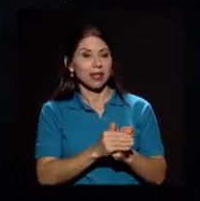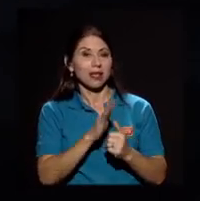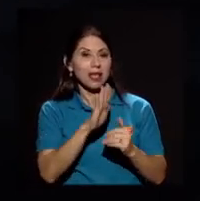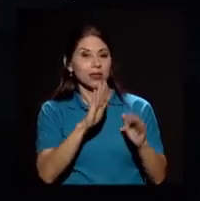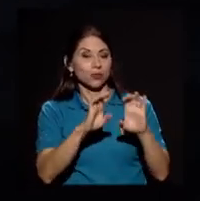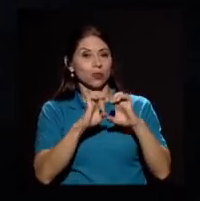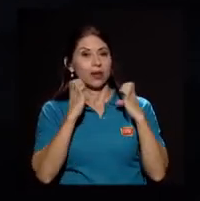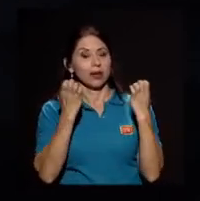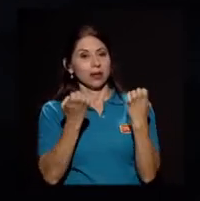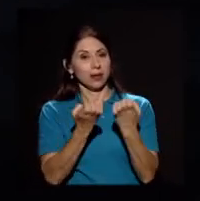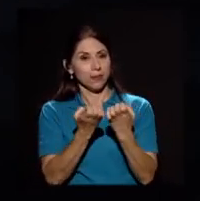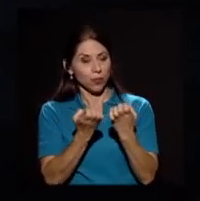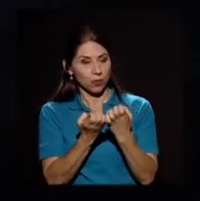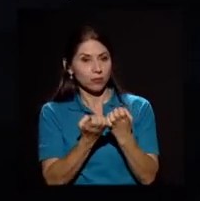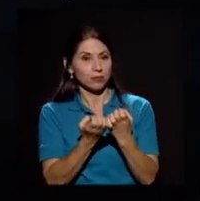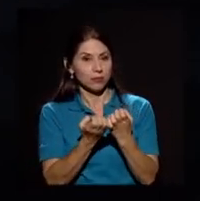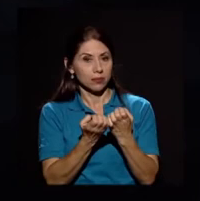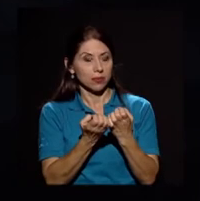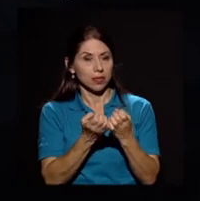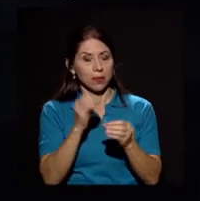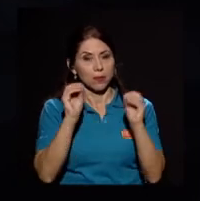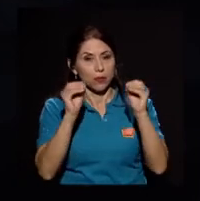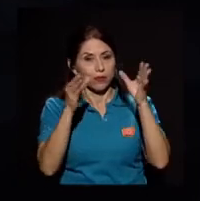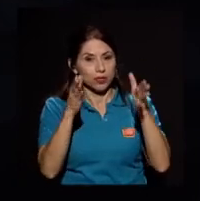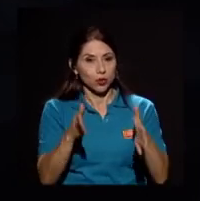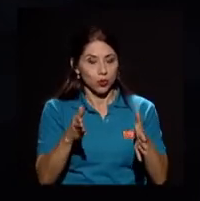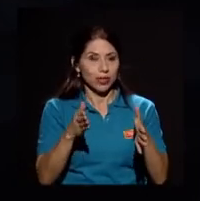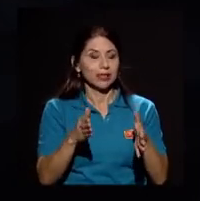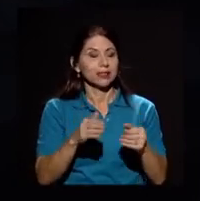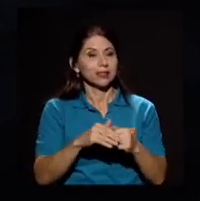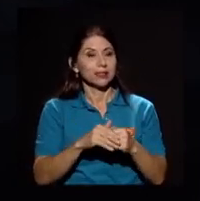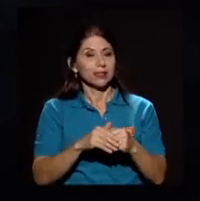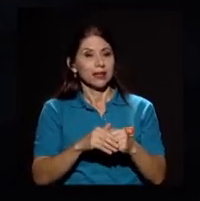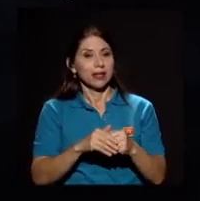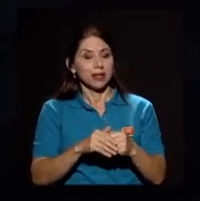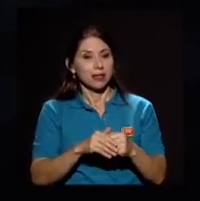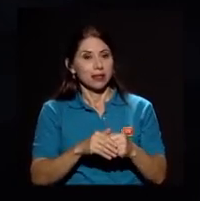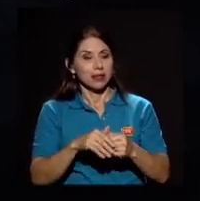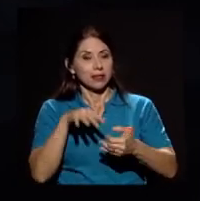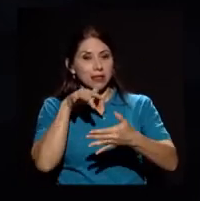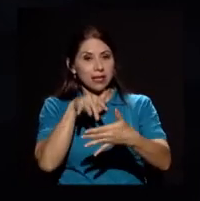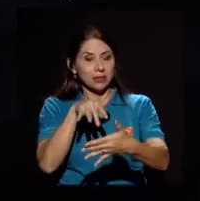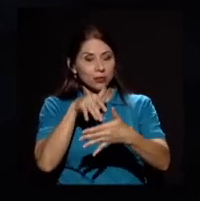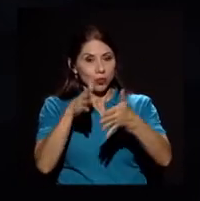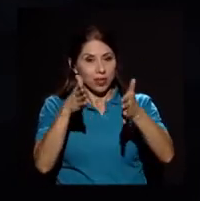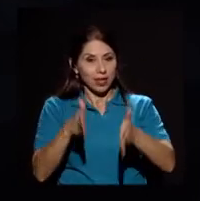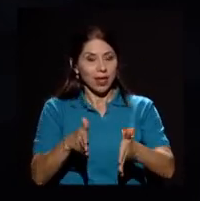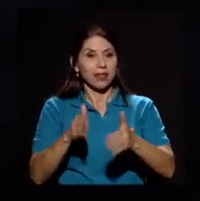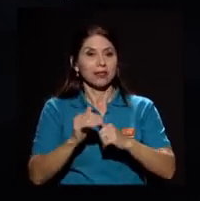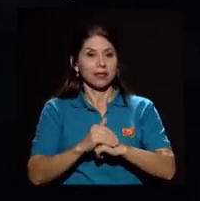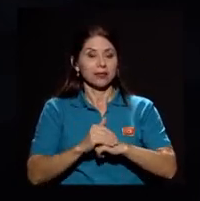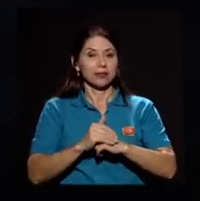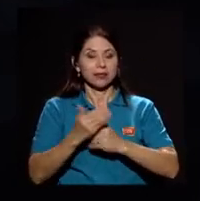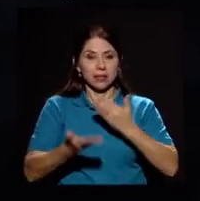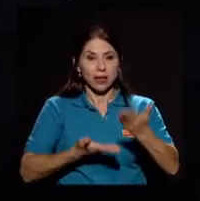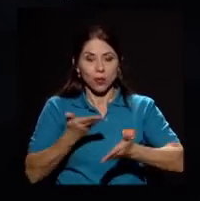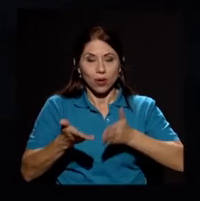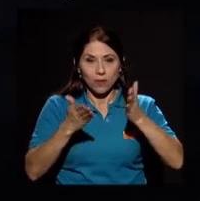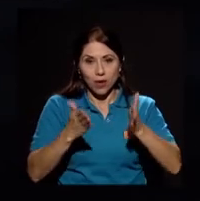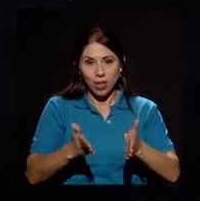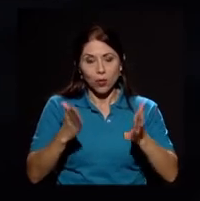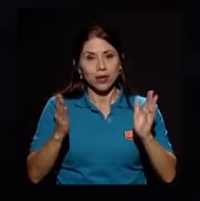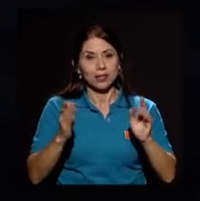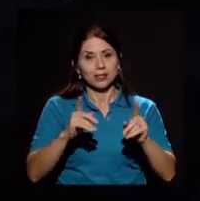de profesores, de estudiantes, de colaboradores de todo tipo.